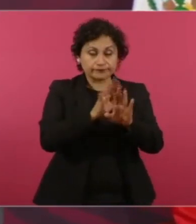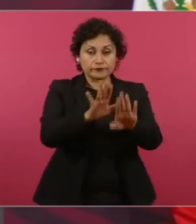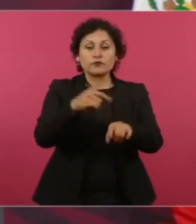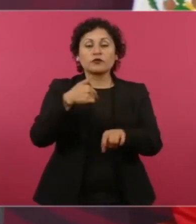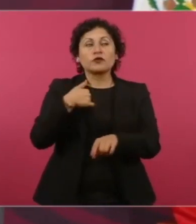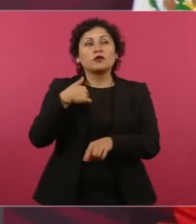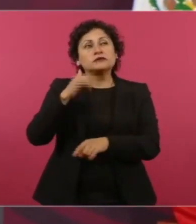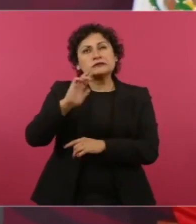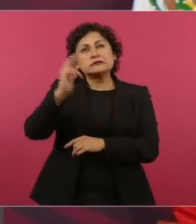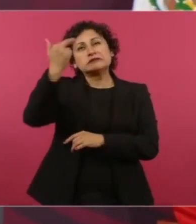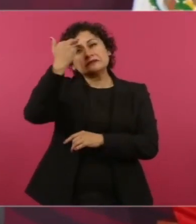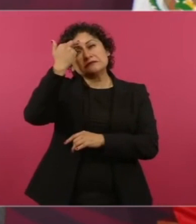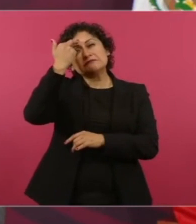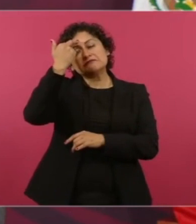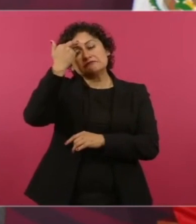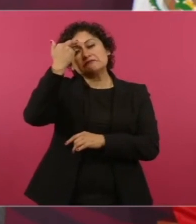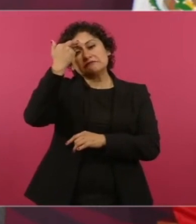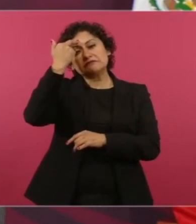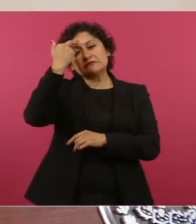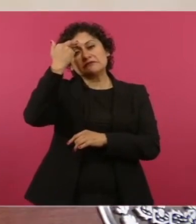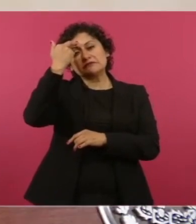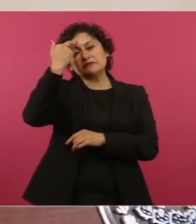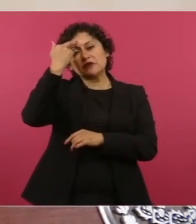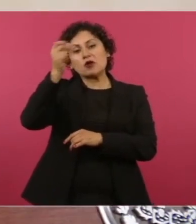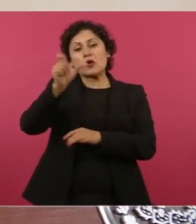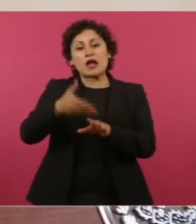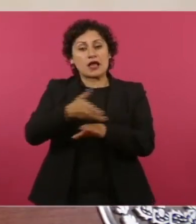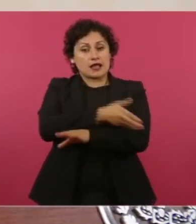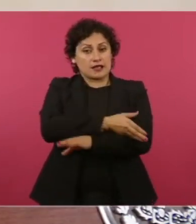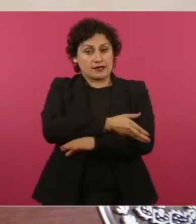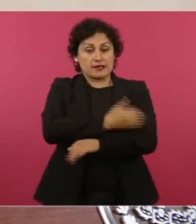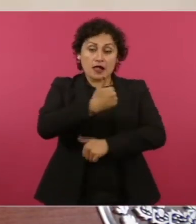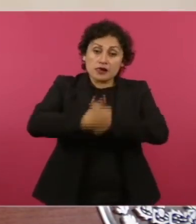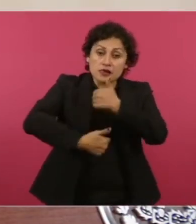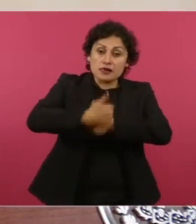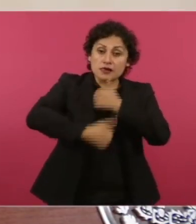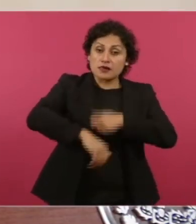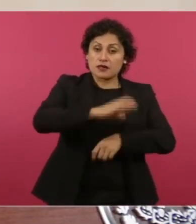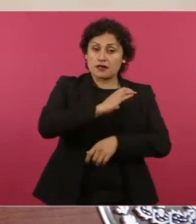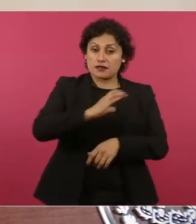de que cuando la campaña del